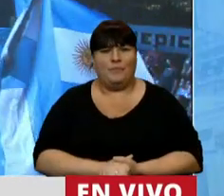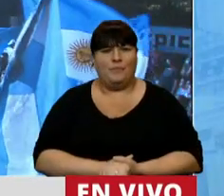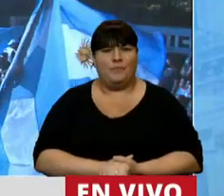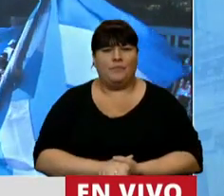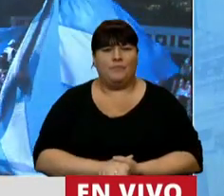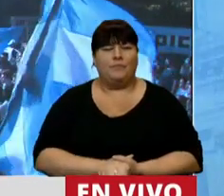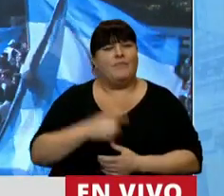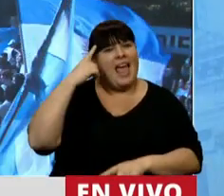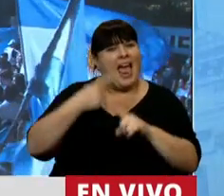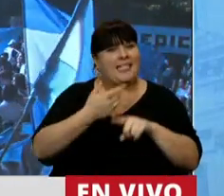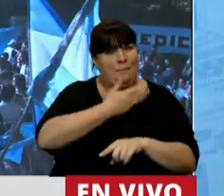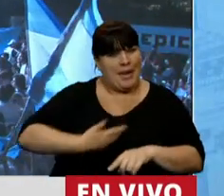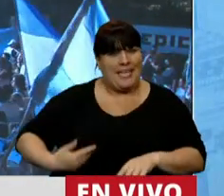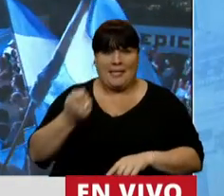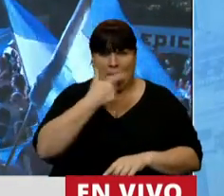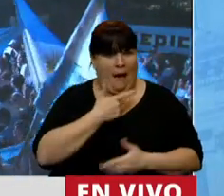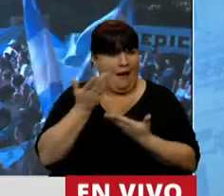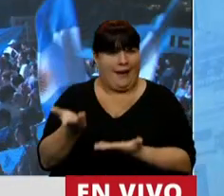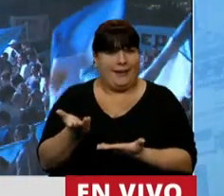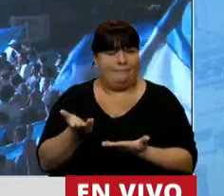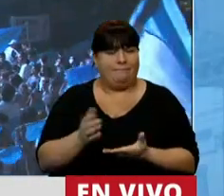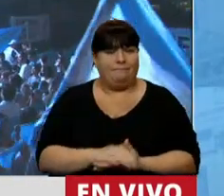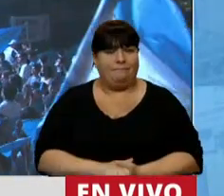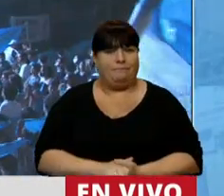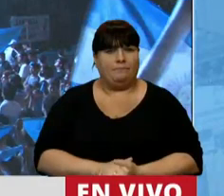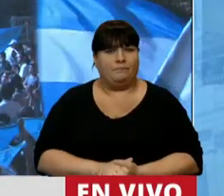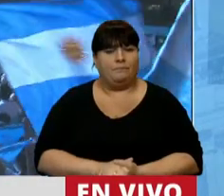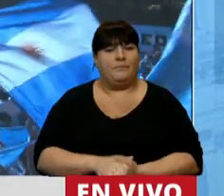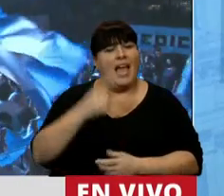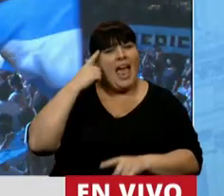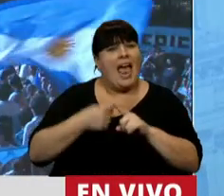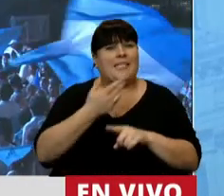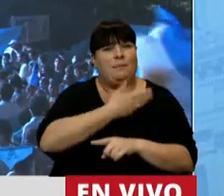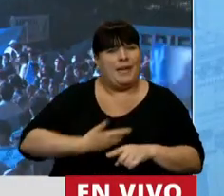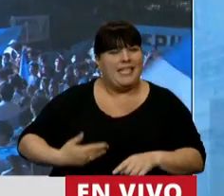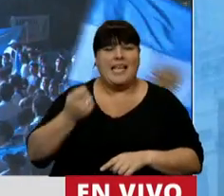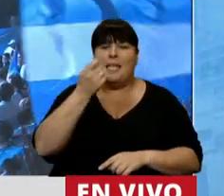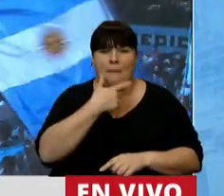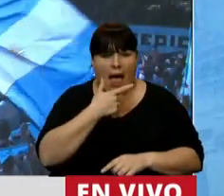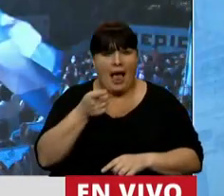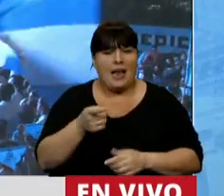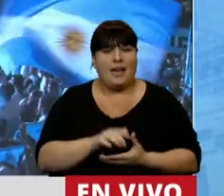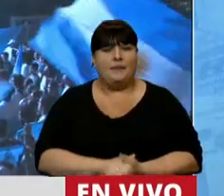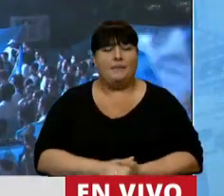El expresidente Mauricio Macri. El expresidente Mauricio Macri,